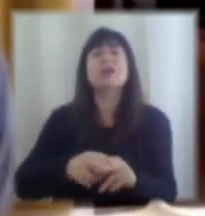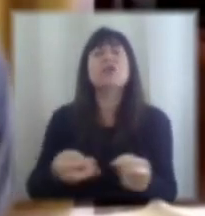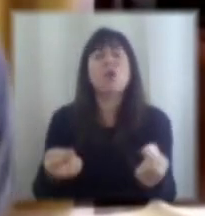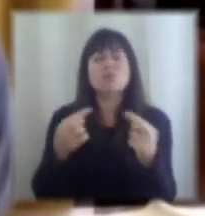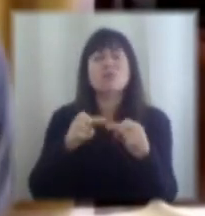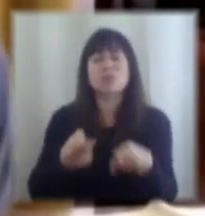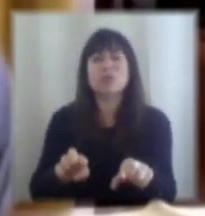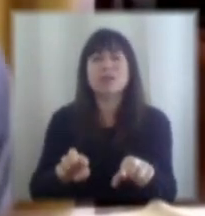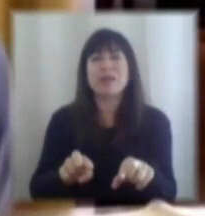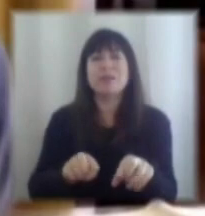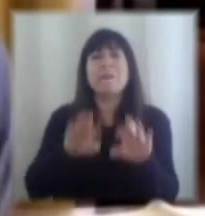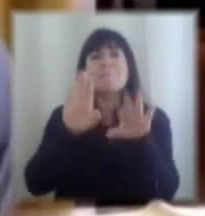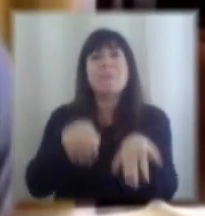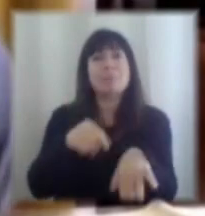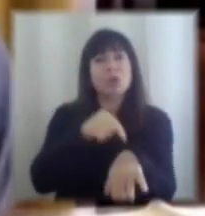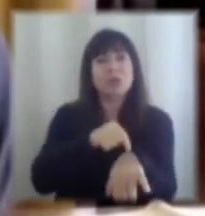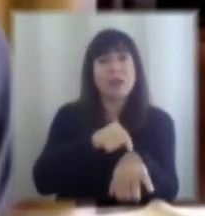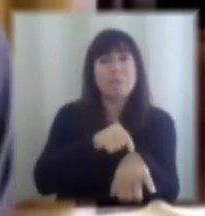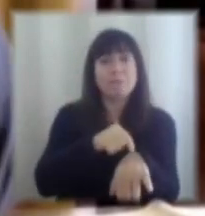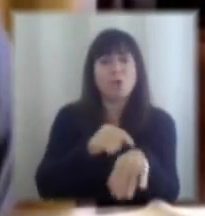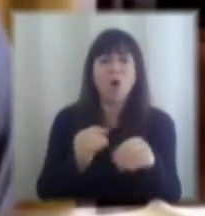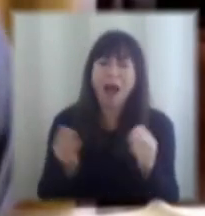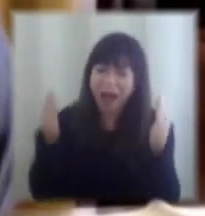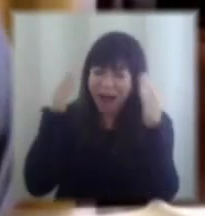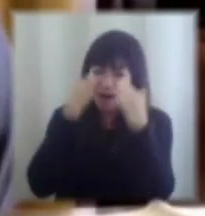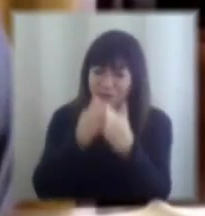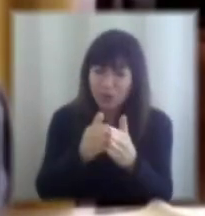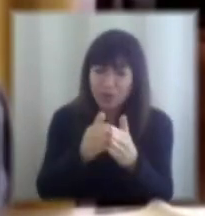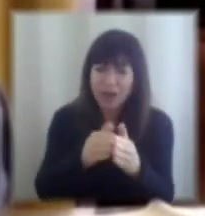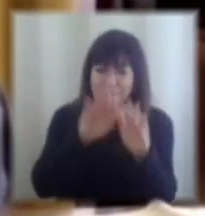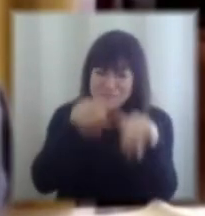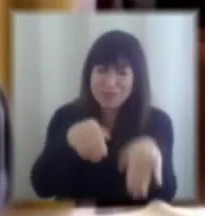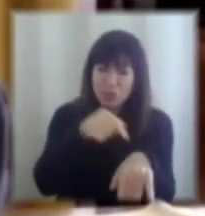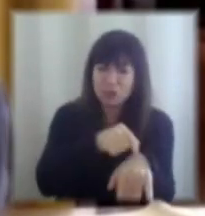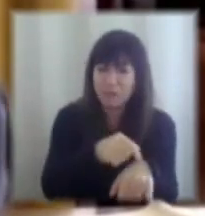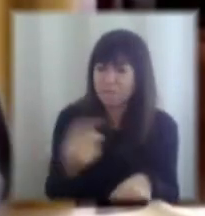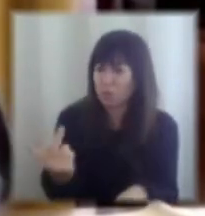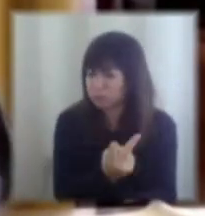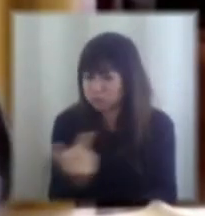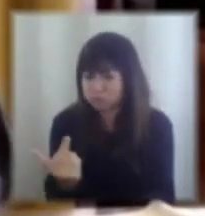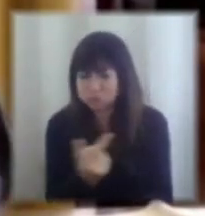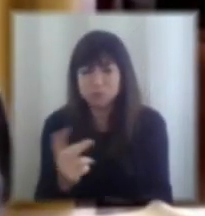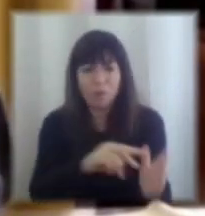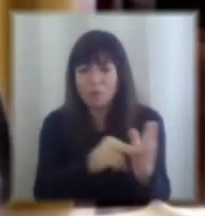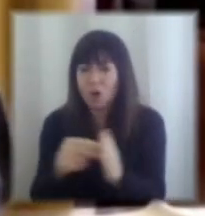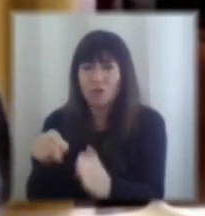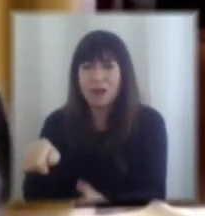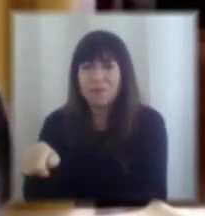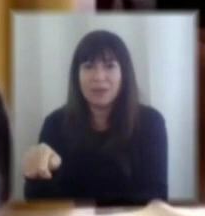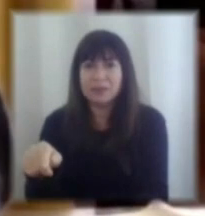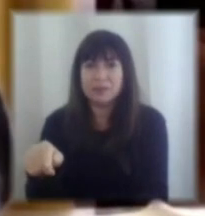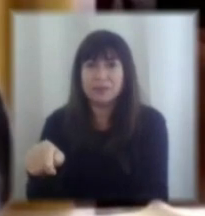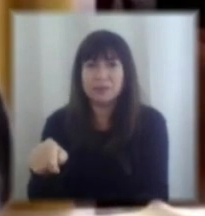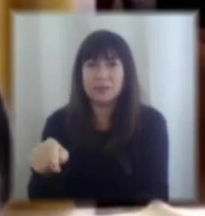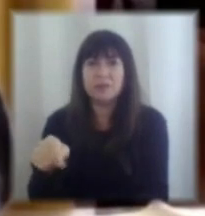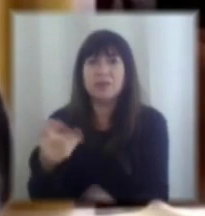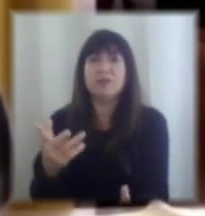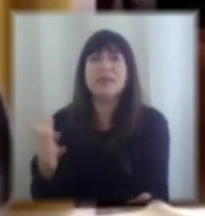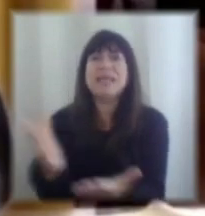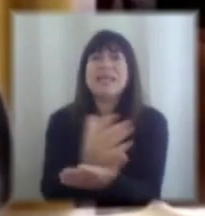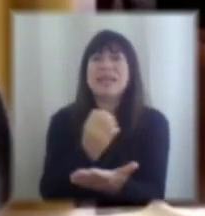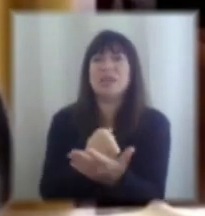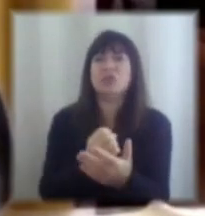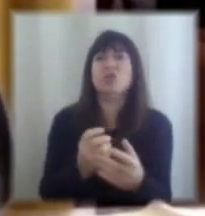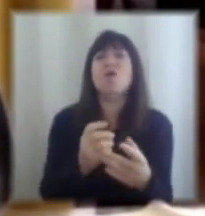abordar lo inmediato la coyuntura la necesidad urgente con medidas heterodoxas que lleguen a la vena de los ingresos de la